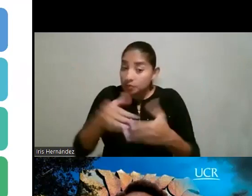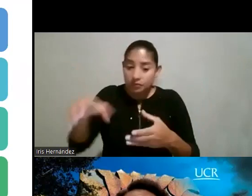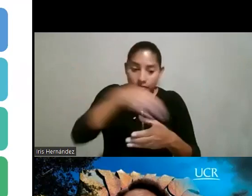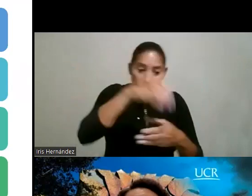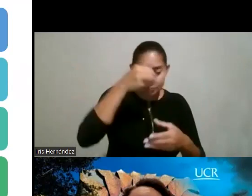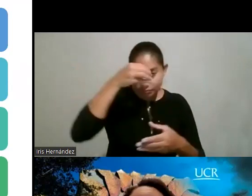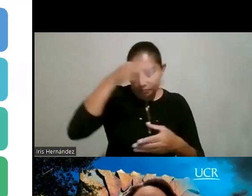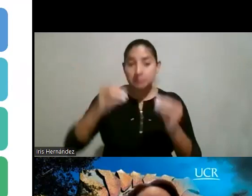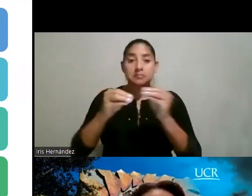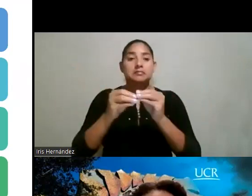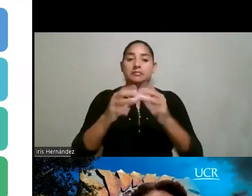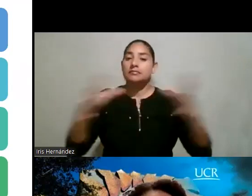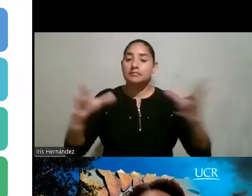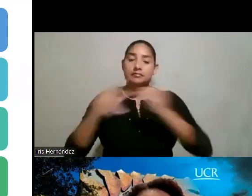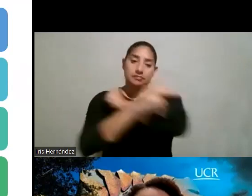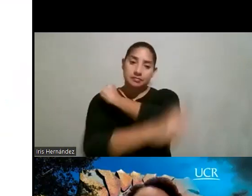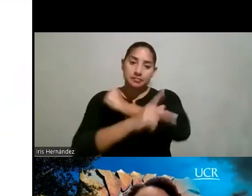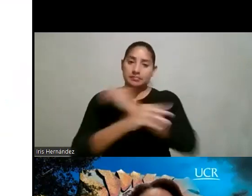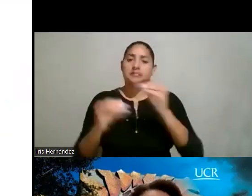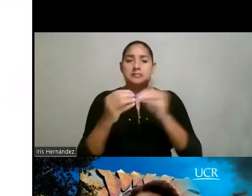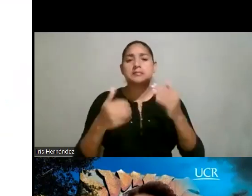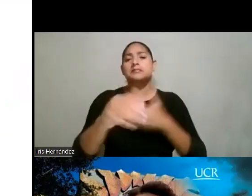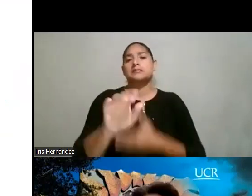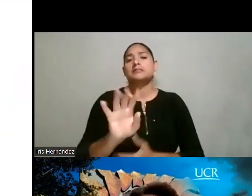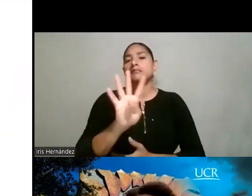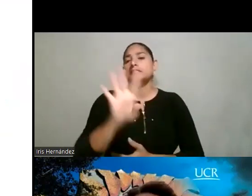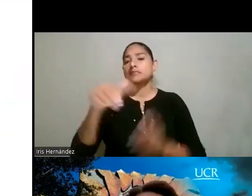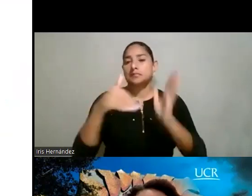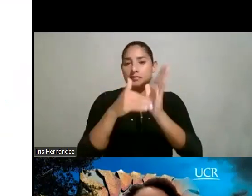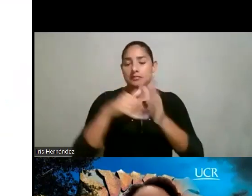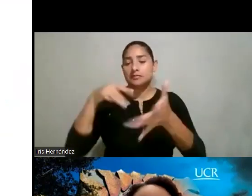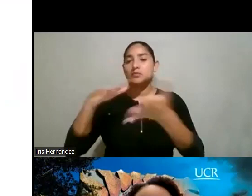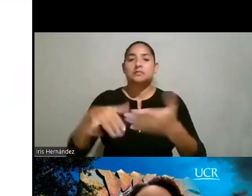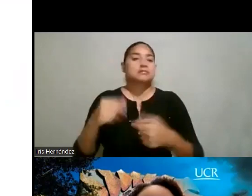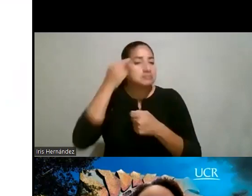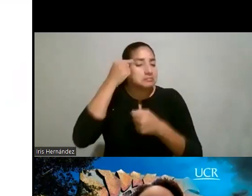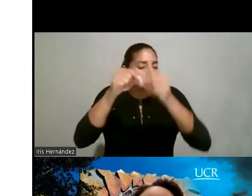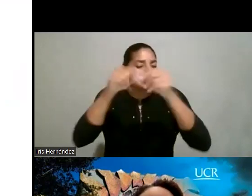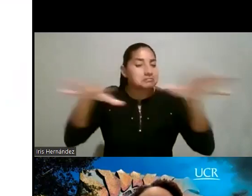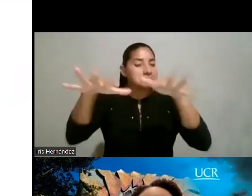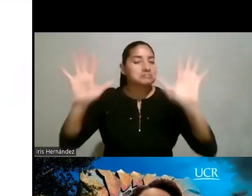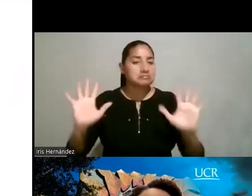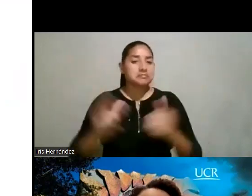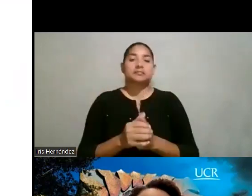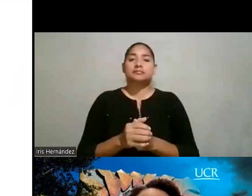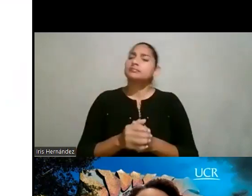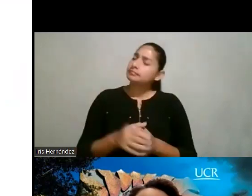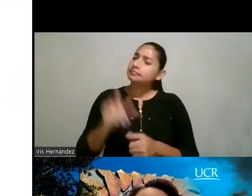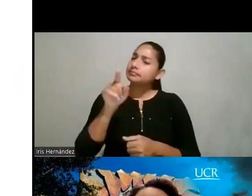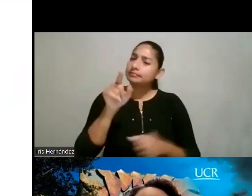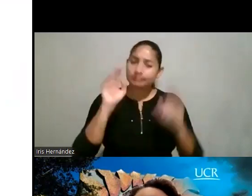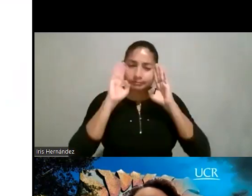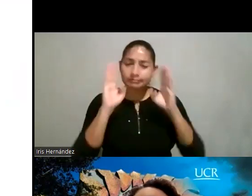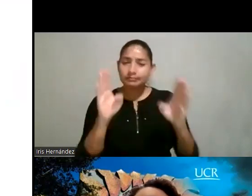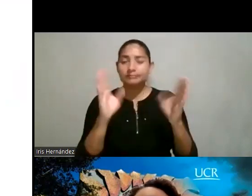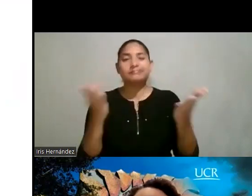es la más grande del país y tiene más de 45.000 estudiantes, nada más para ubicarnos. En ese mismo sentido, bueno,